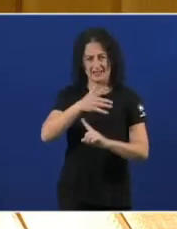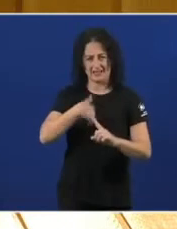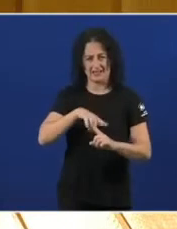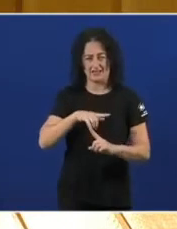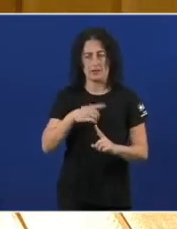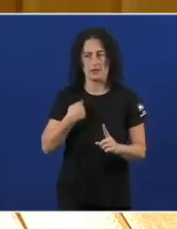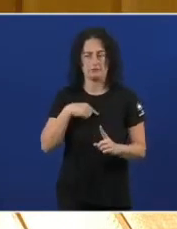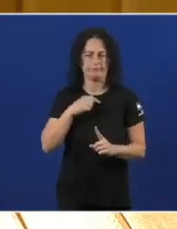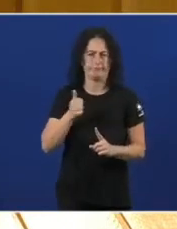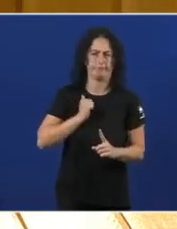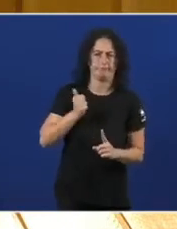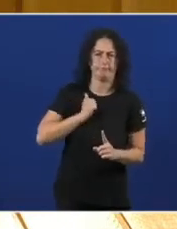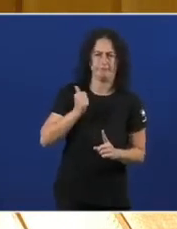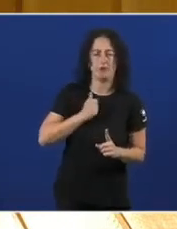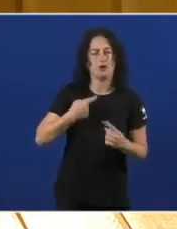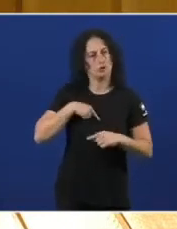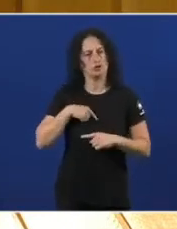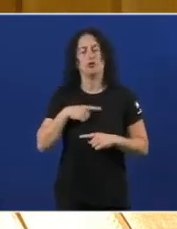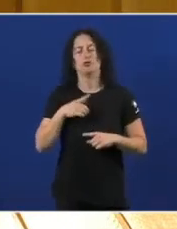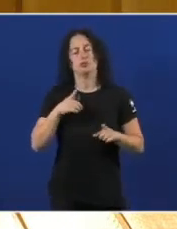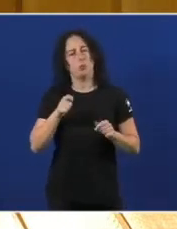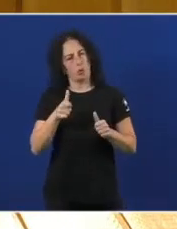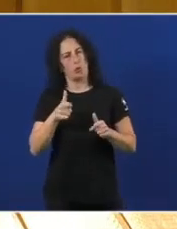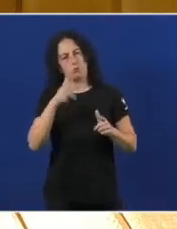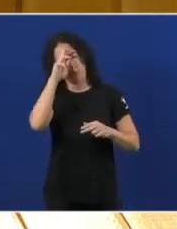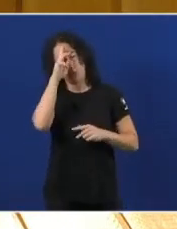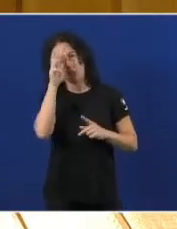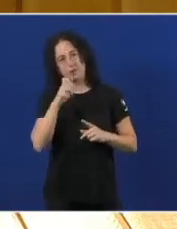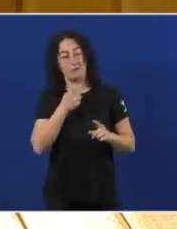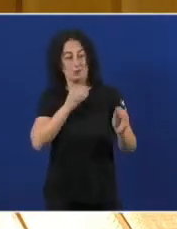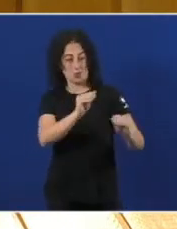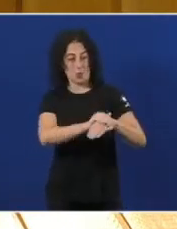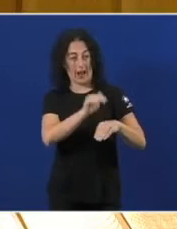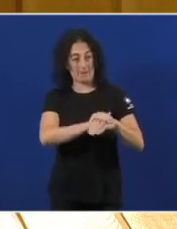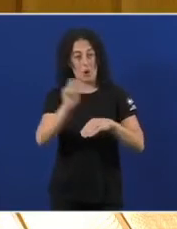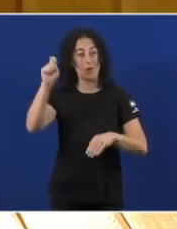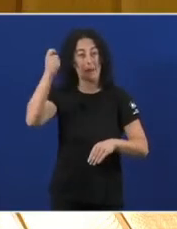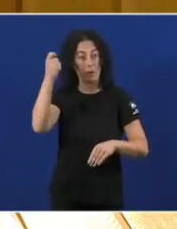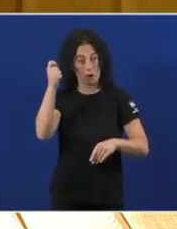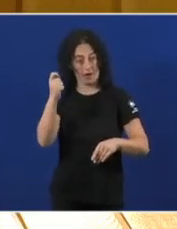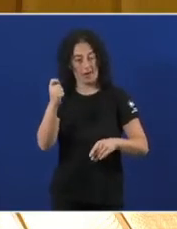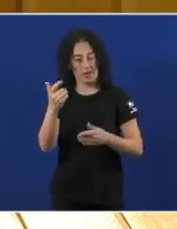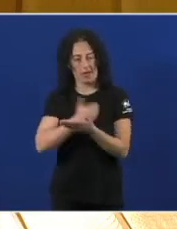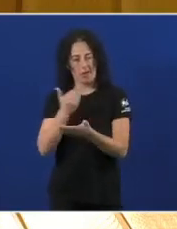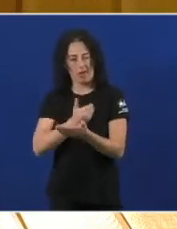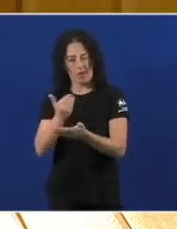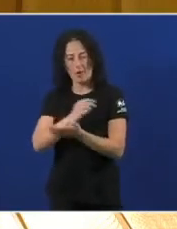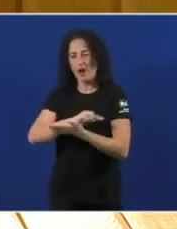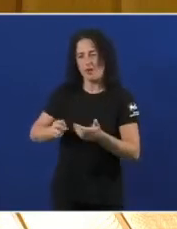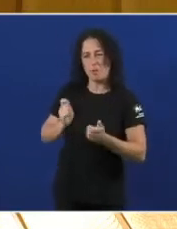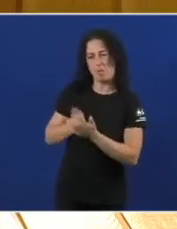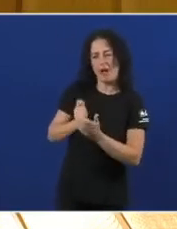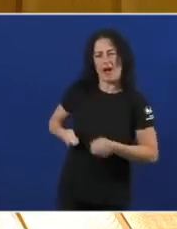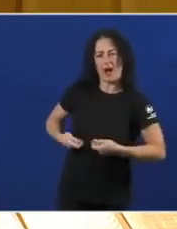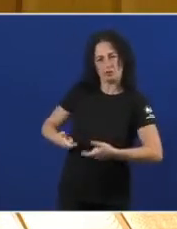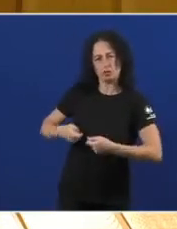preocupa É o despotismo Eléctrico Ese Polo que o seu amigo De Iberdrola Se forra Mentre Galiza Paga os costes Ambientais E